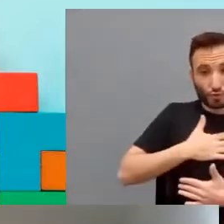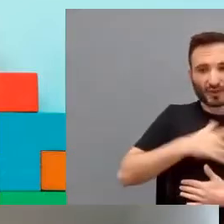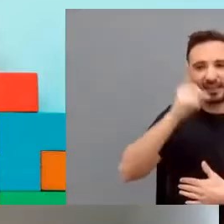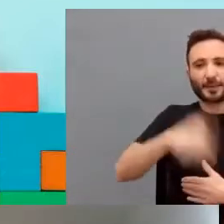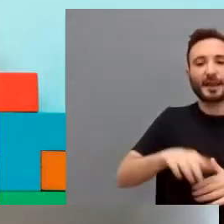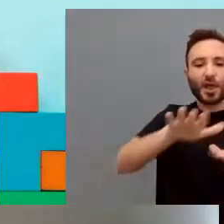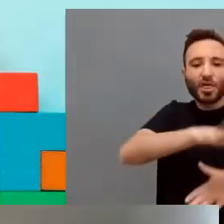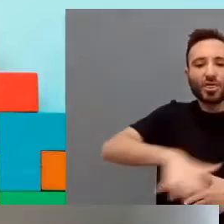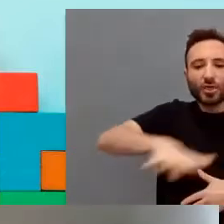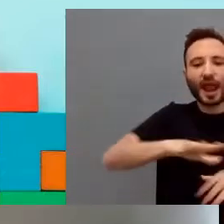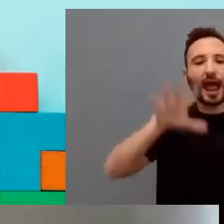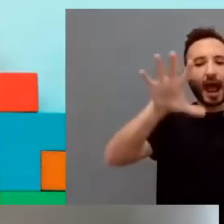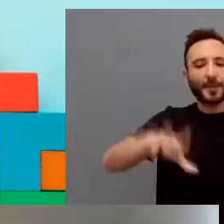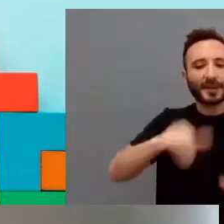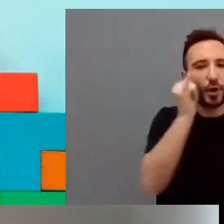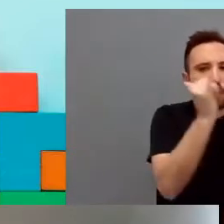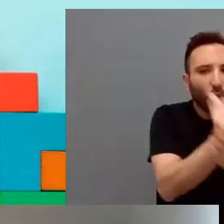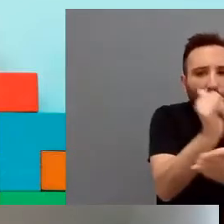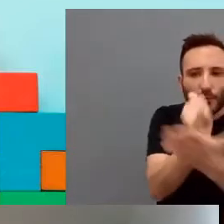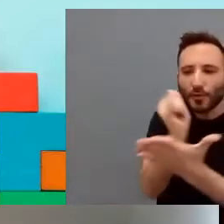el sitio, experimentando.